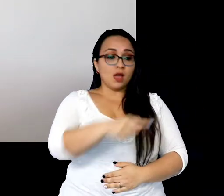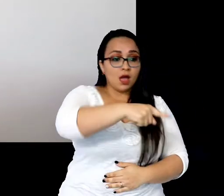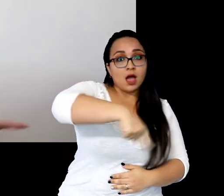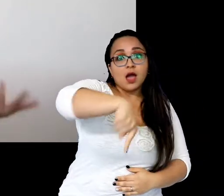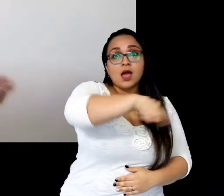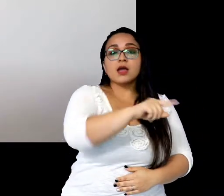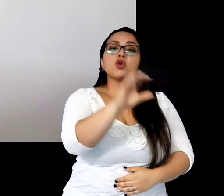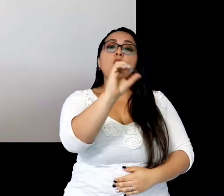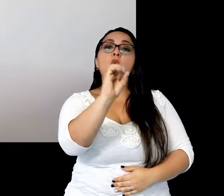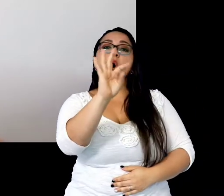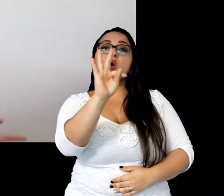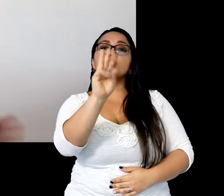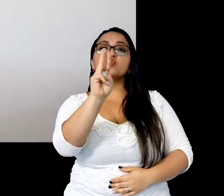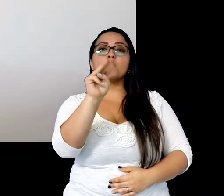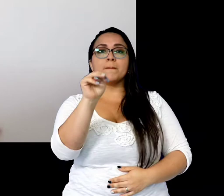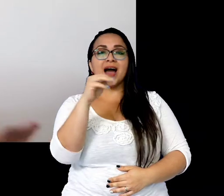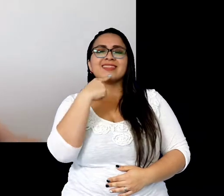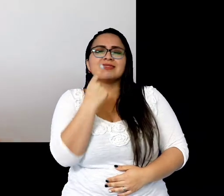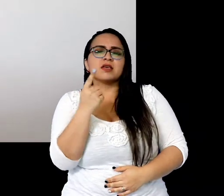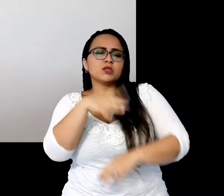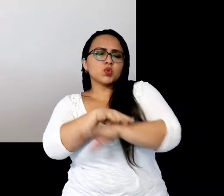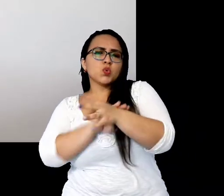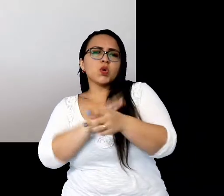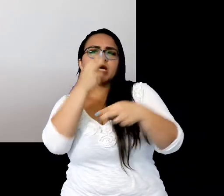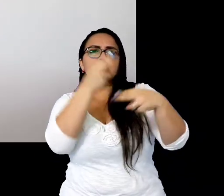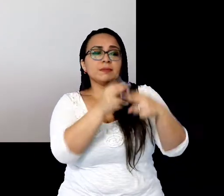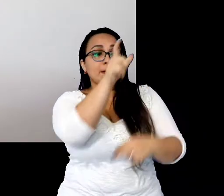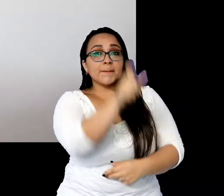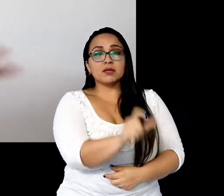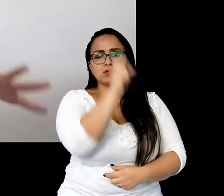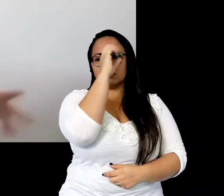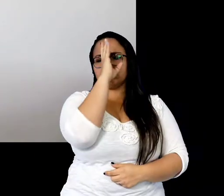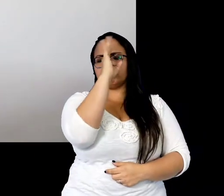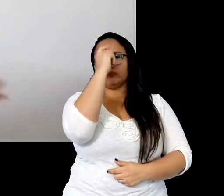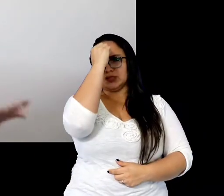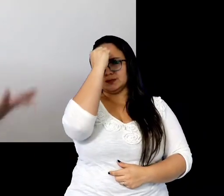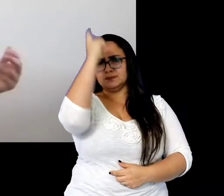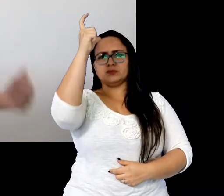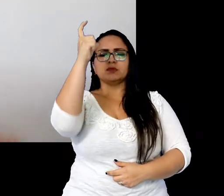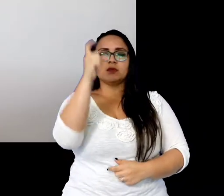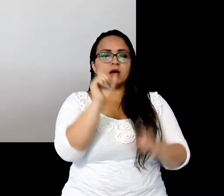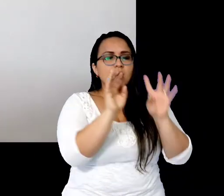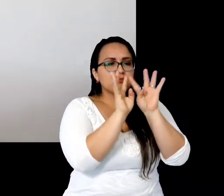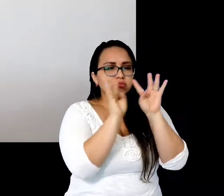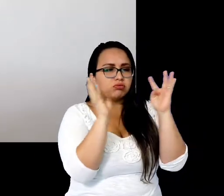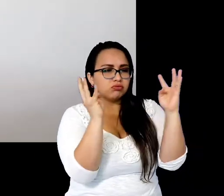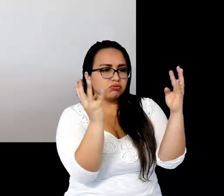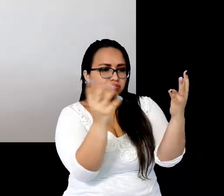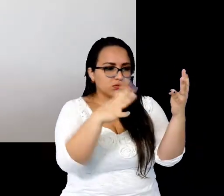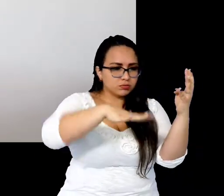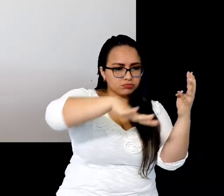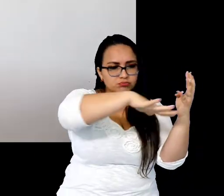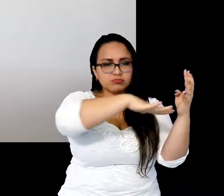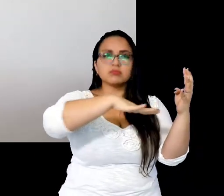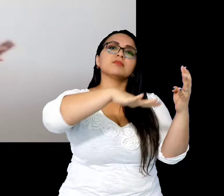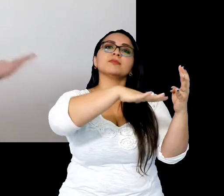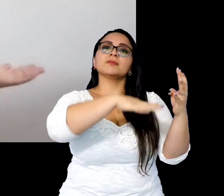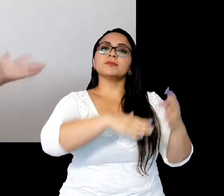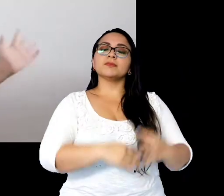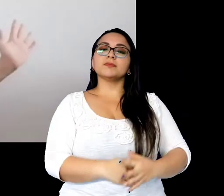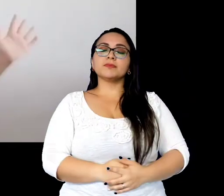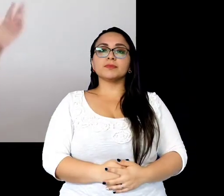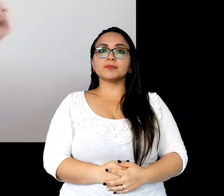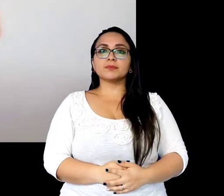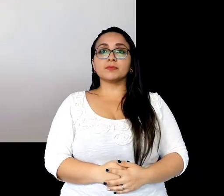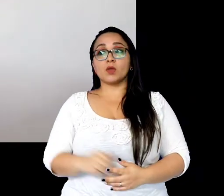el pueblo alguna solía decirle a los hombres sabios, se ponían alrededor de estos elementos. Un grupo